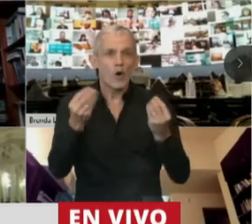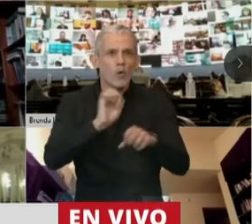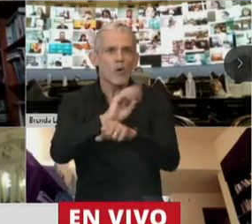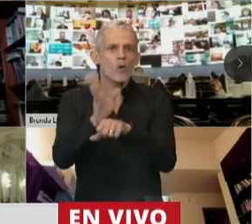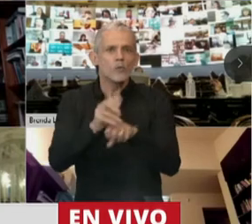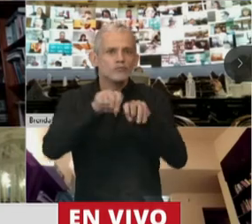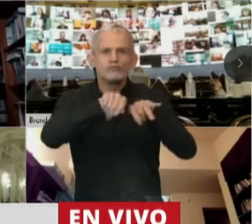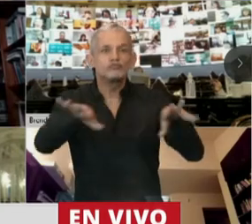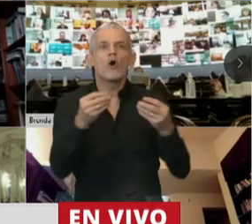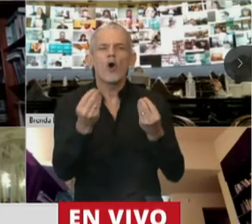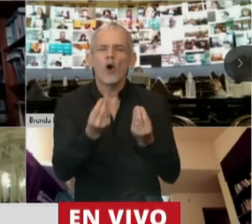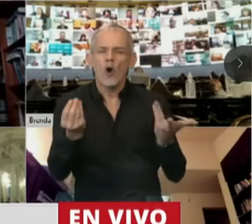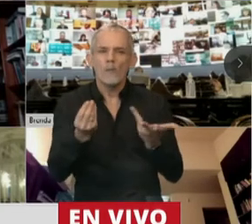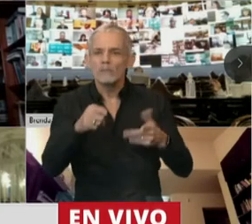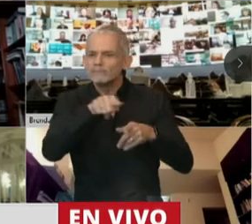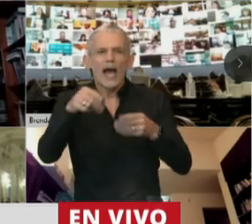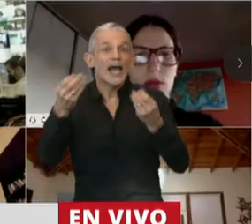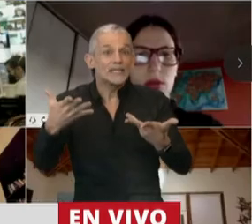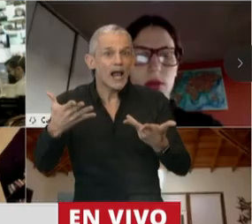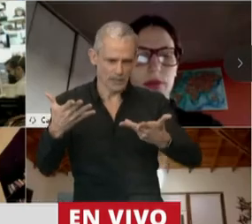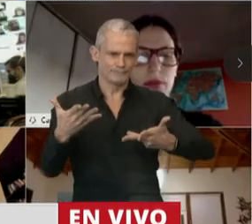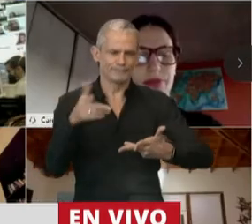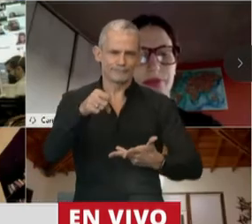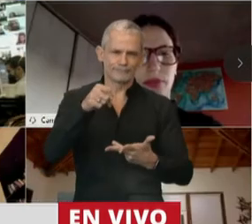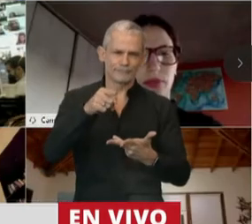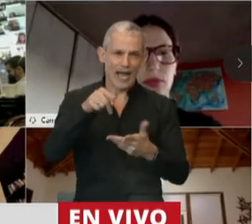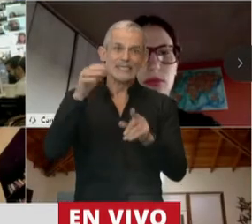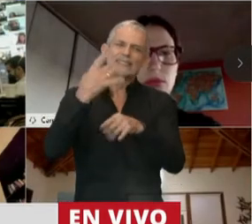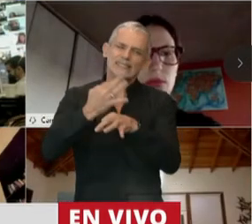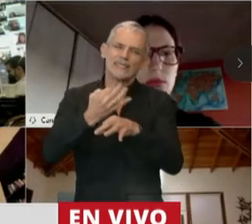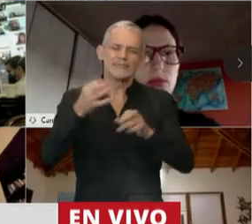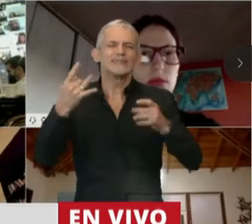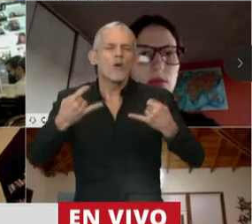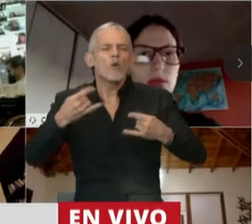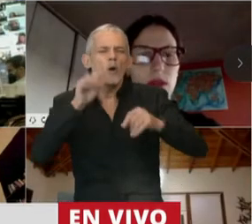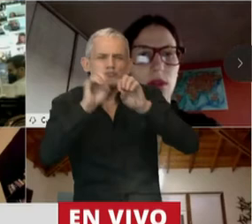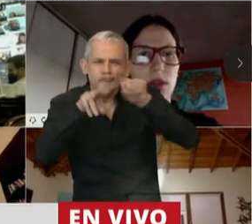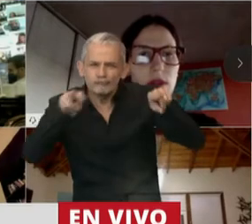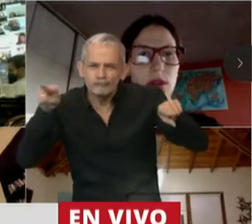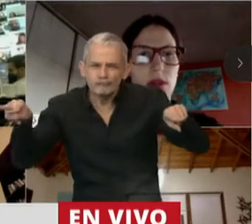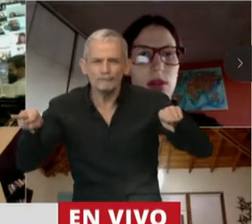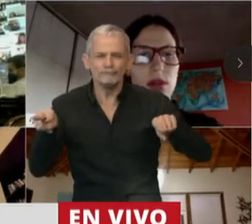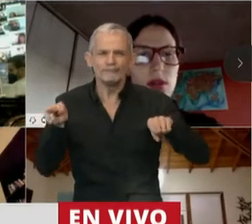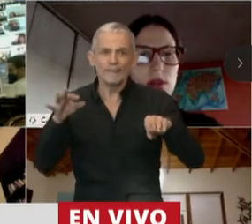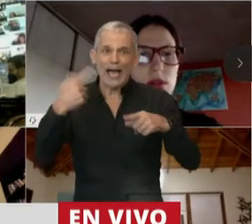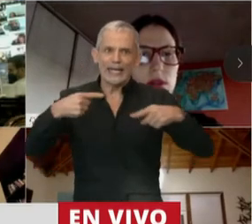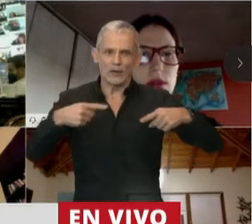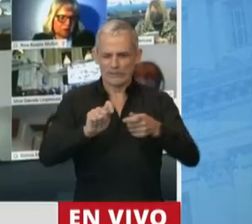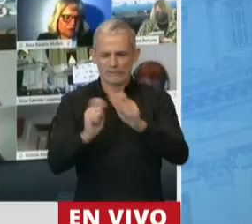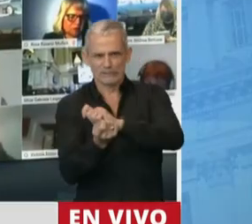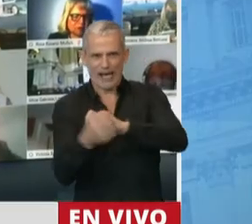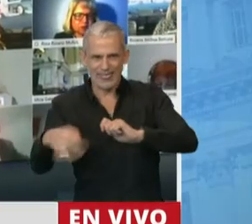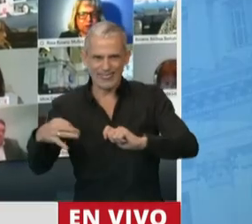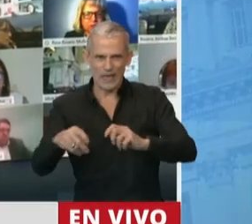pandemia, seguramente van a aparecer situaciones que vamos a tener que rectificar.